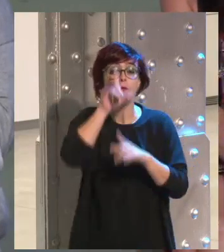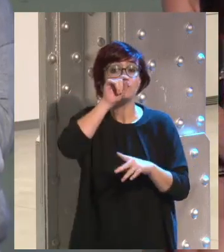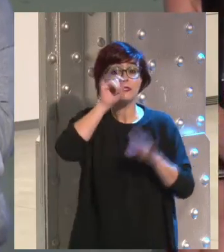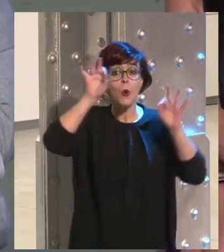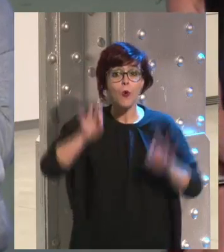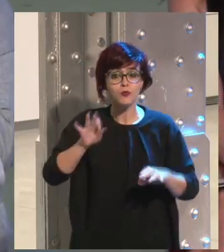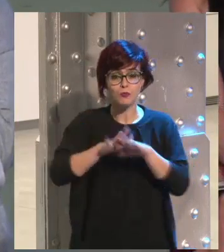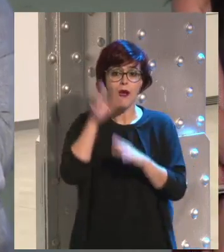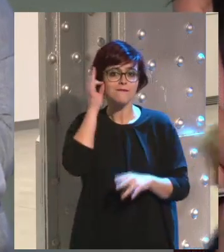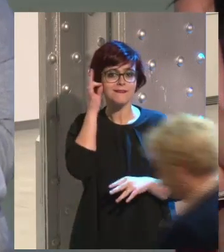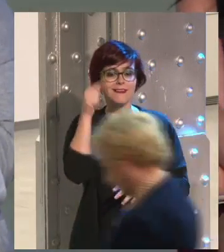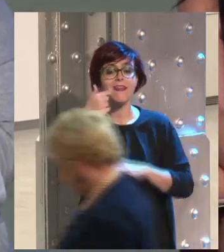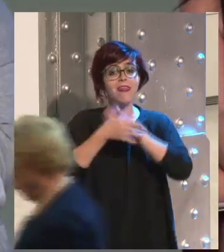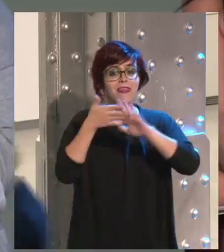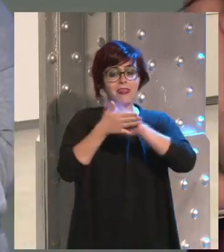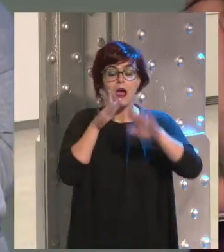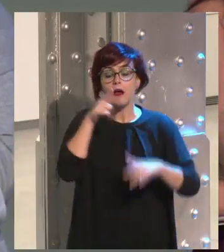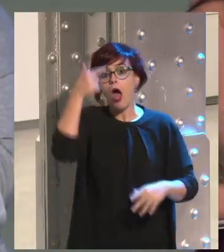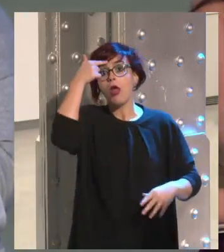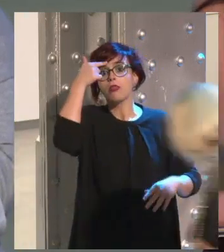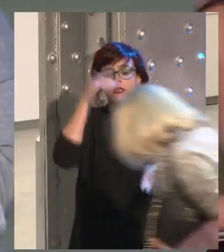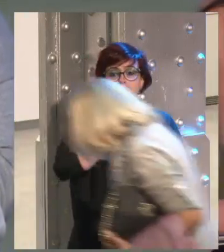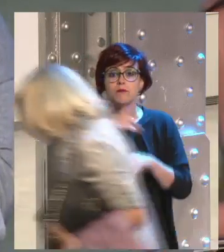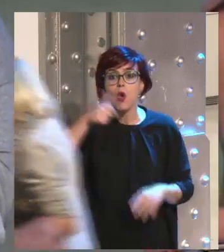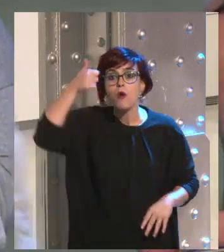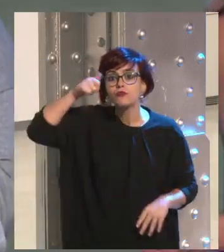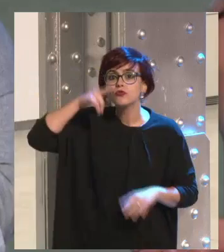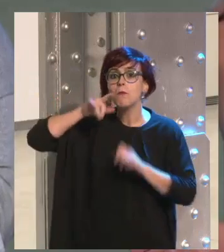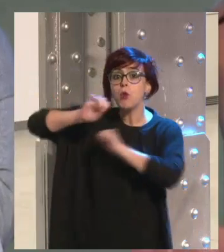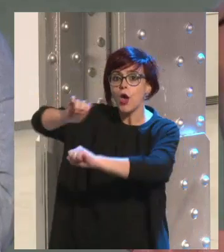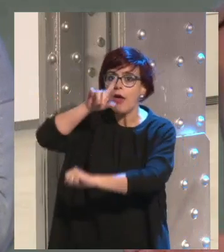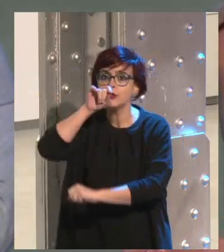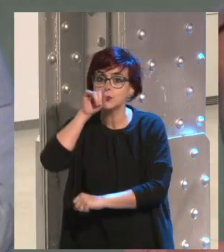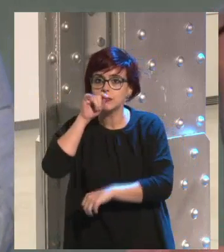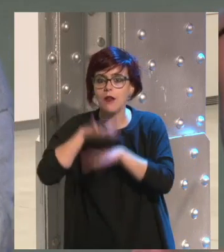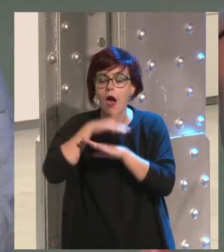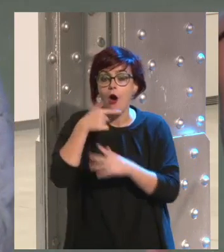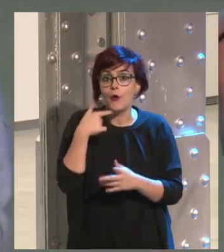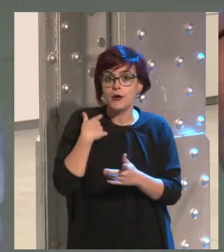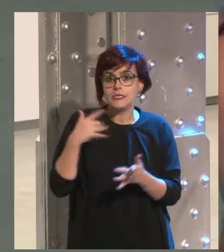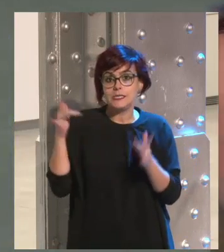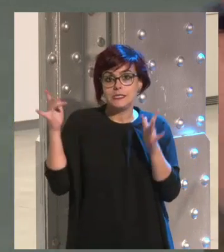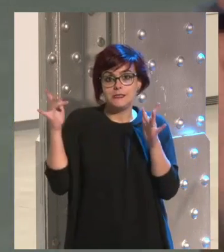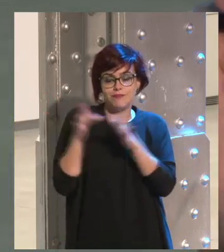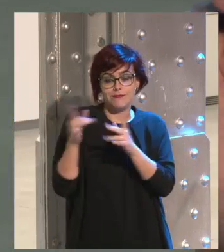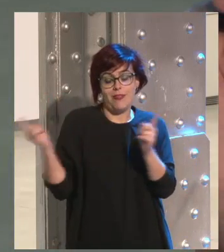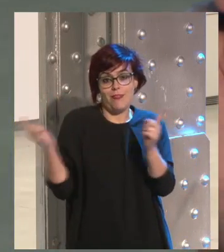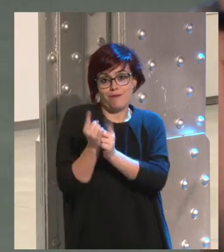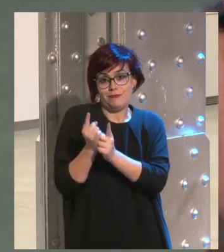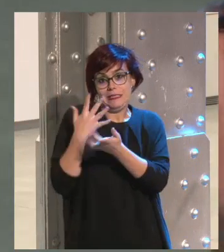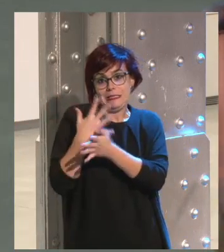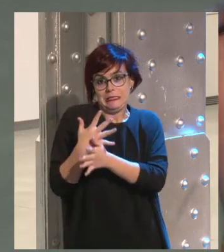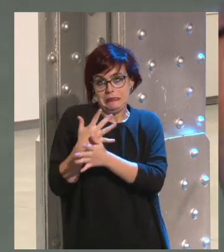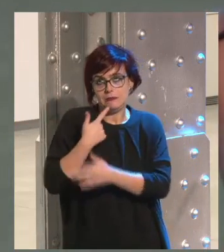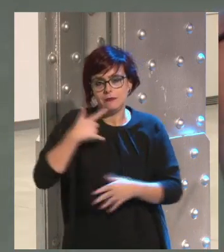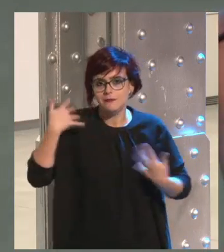tuit de una chica que decía Dios mío me he enrollado con un tipo al que tengo bloqueado en Twitter y entonces claro era muy gracioso el debate de cómo te puedes enrollar con